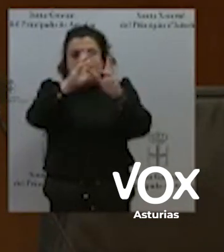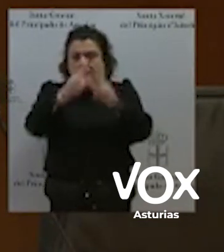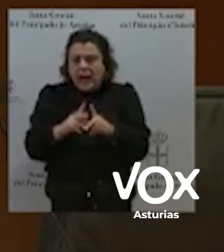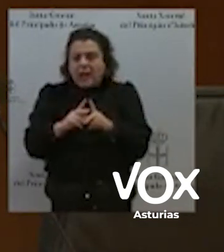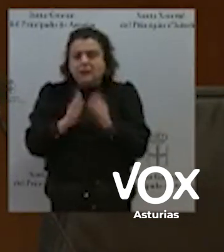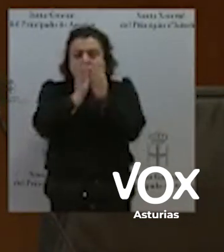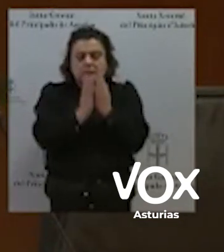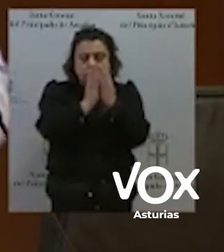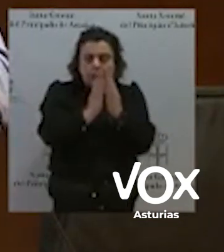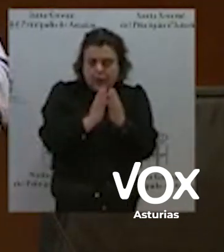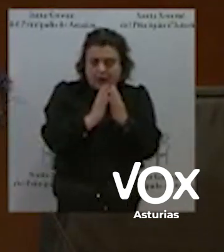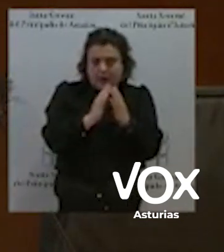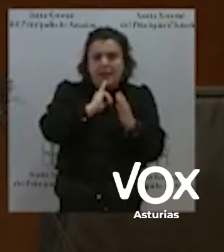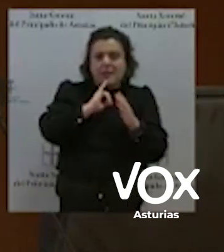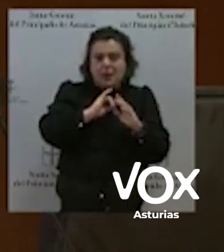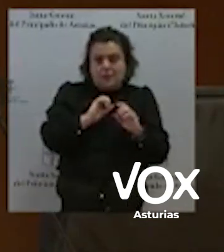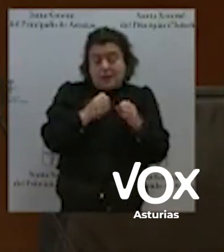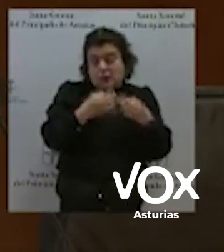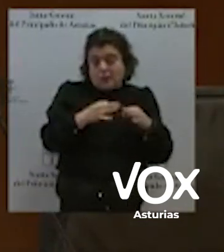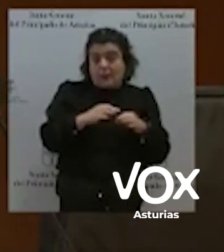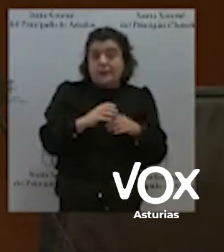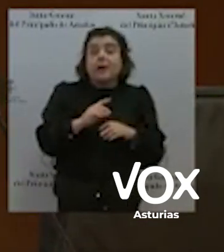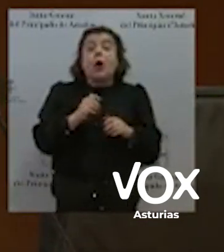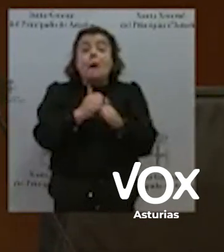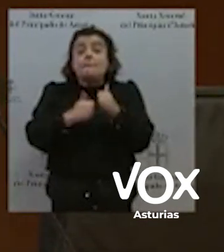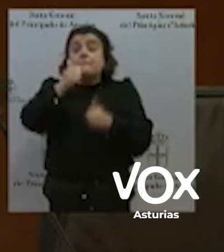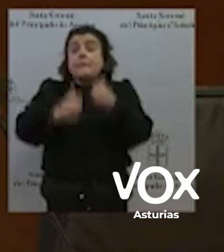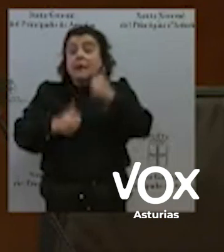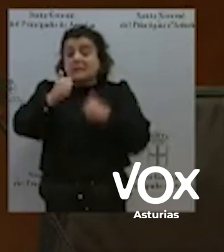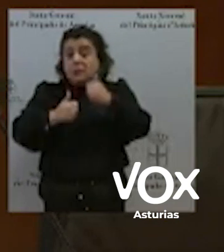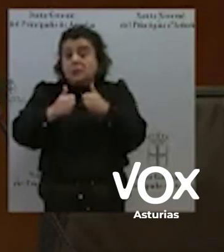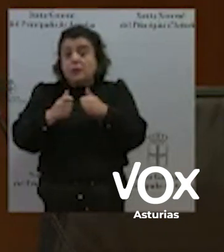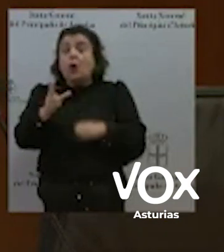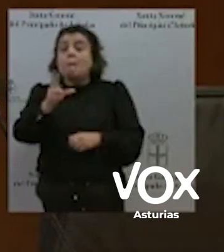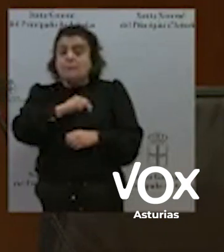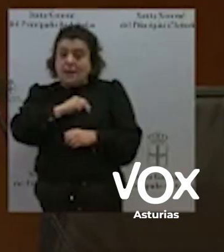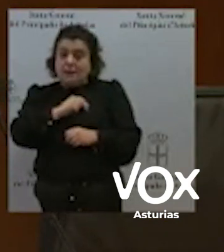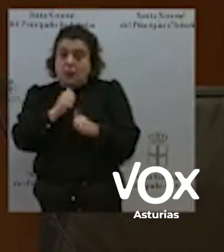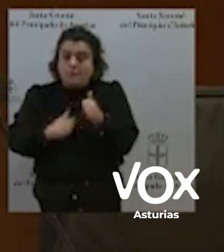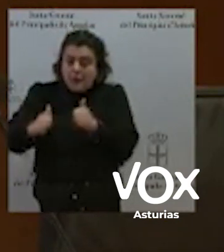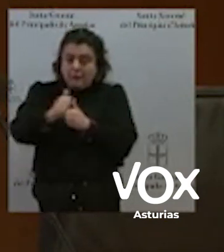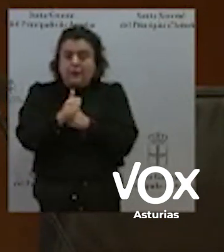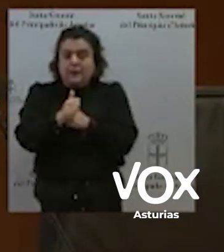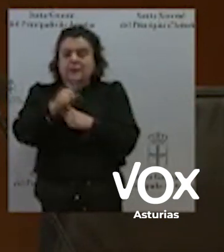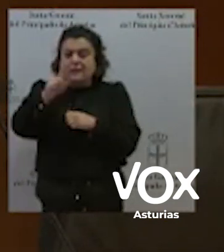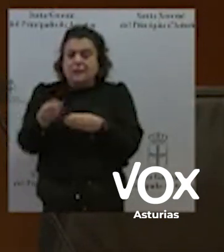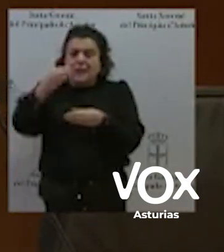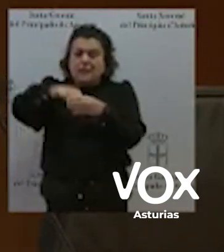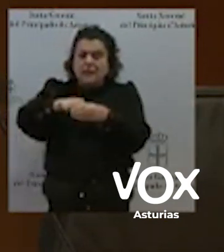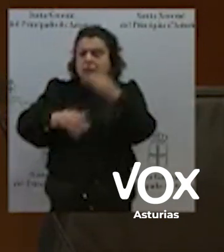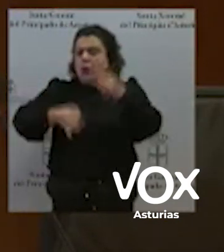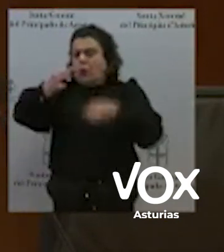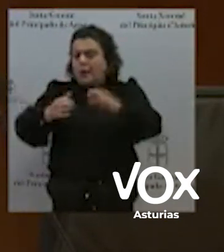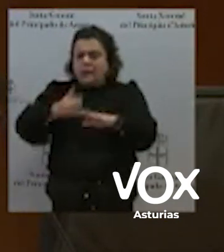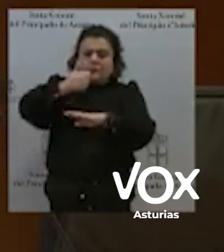preferente en todas las oposiciones, todas las oposiciones, incluyendo también a magistrados, jueces, secretarios, judiciales, fiscales, notarios,